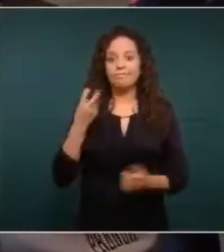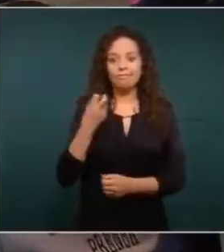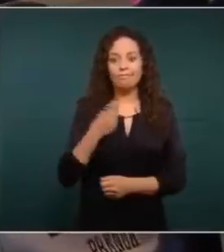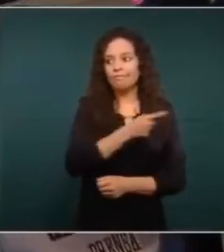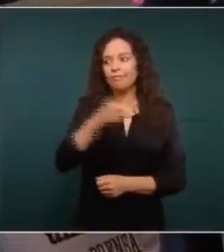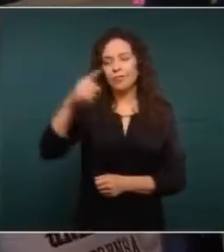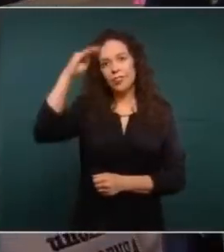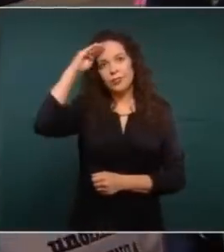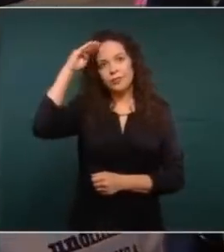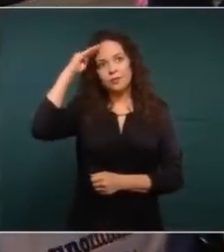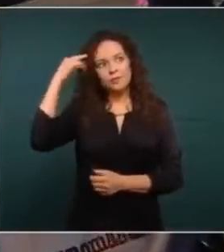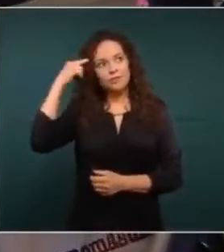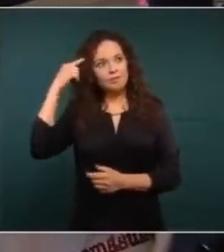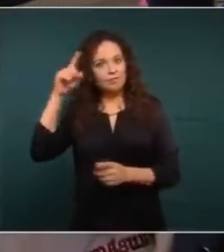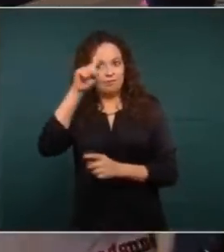desconcertados,